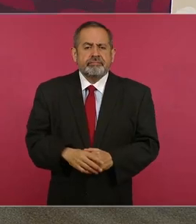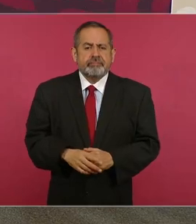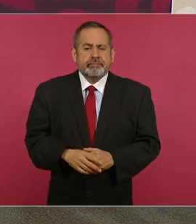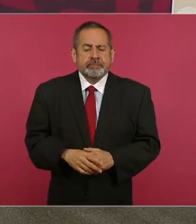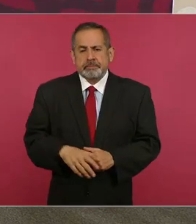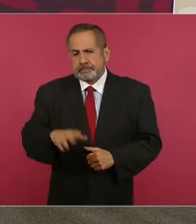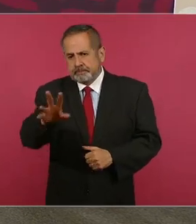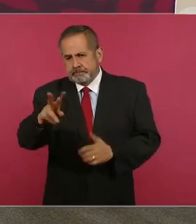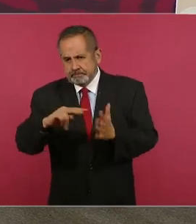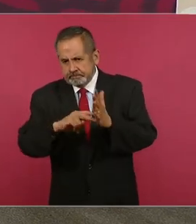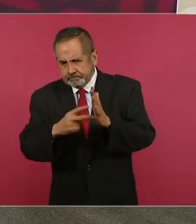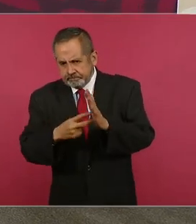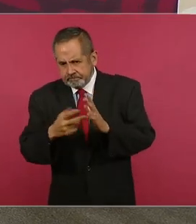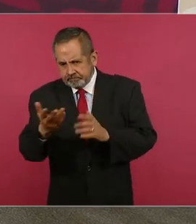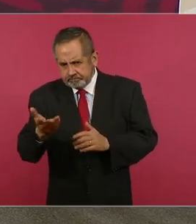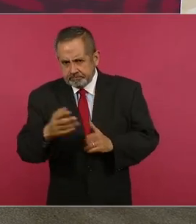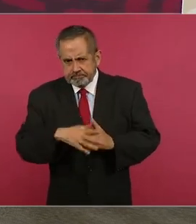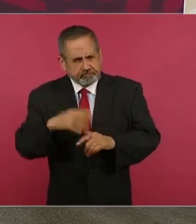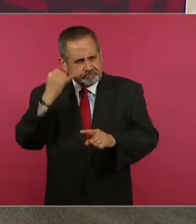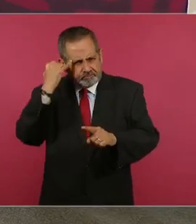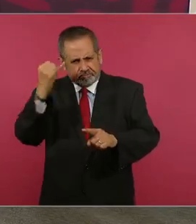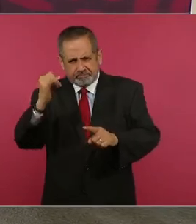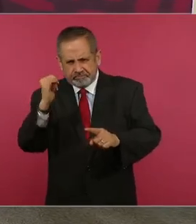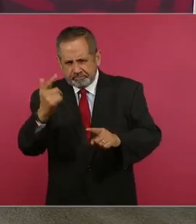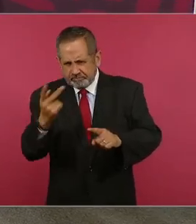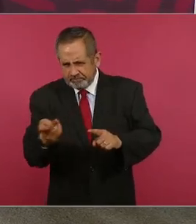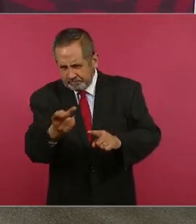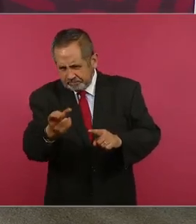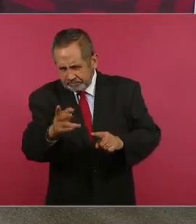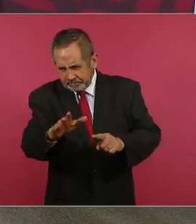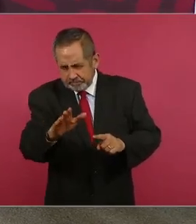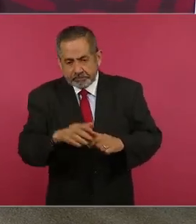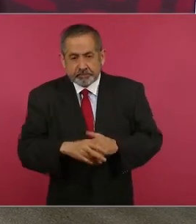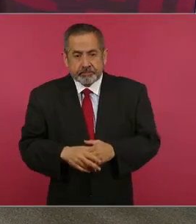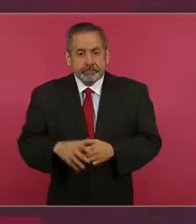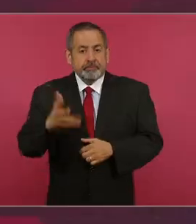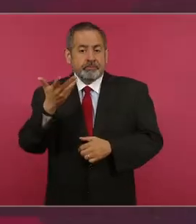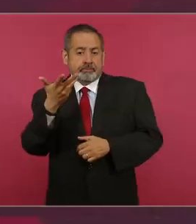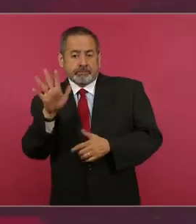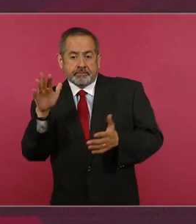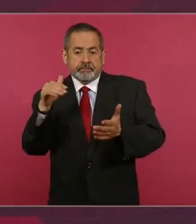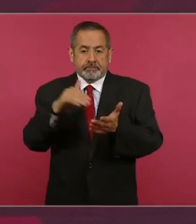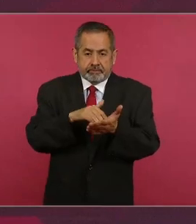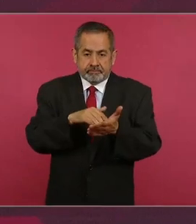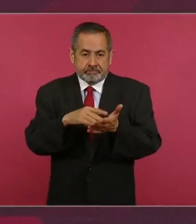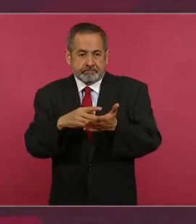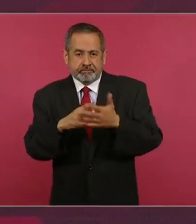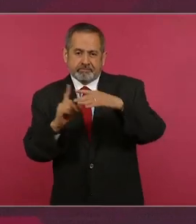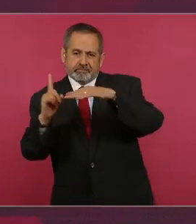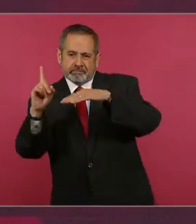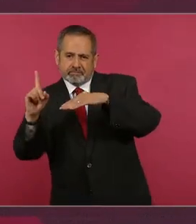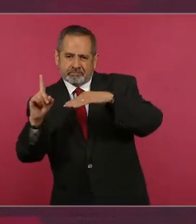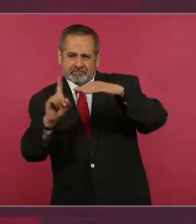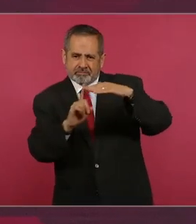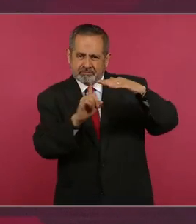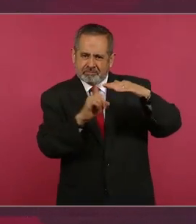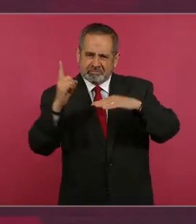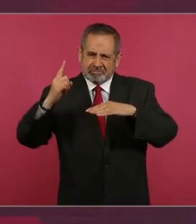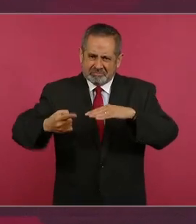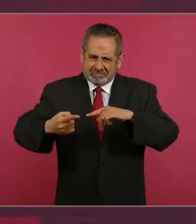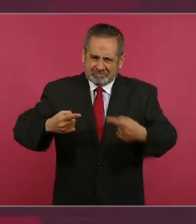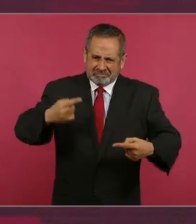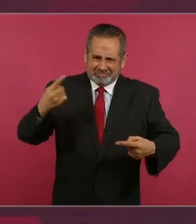Ingeniero, para tener una idea, de los 10 mil postes que se cayeron,